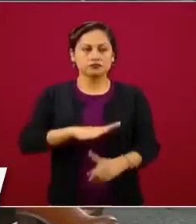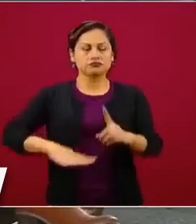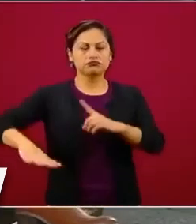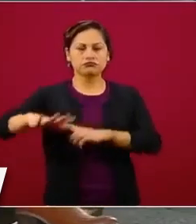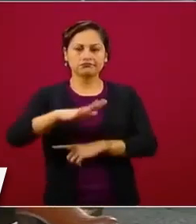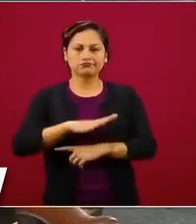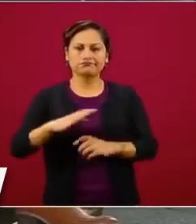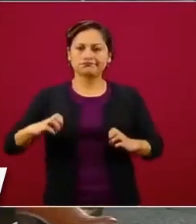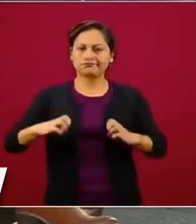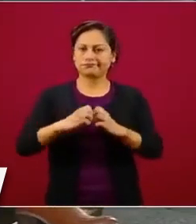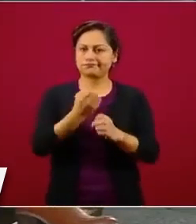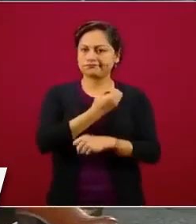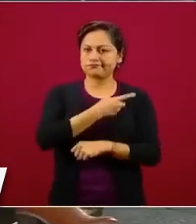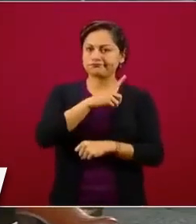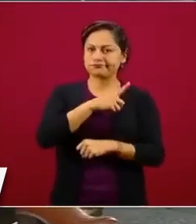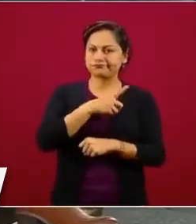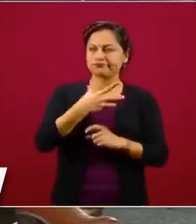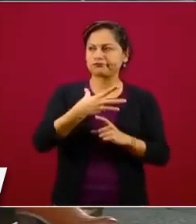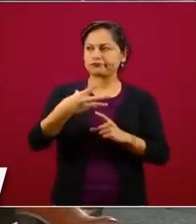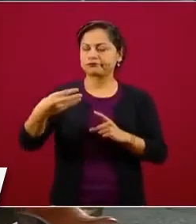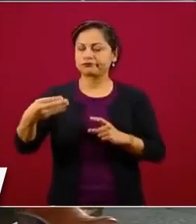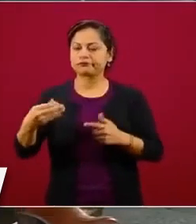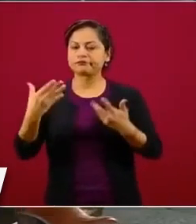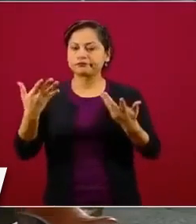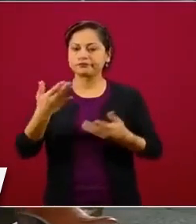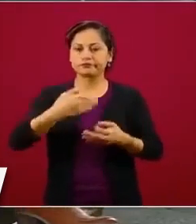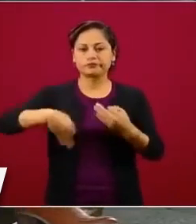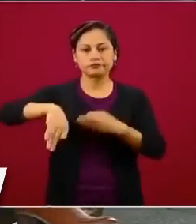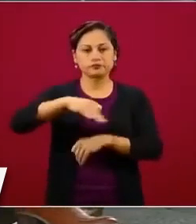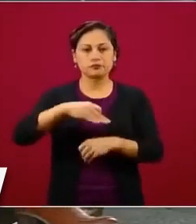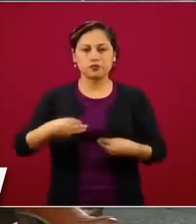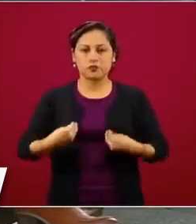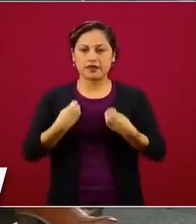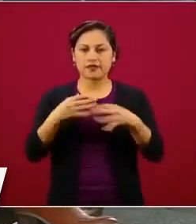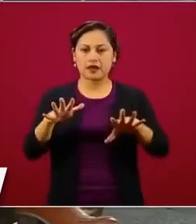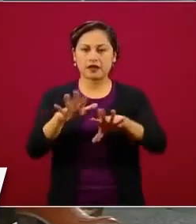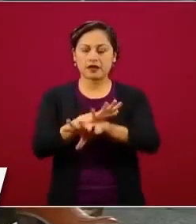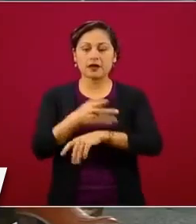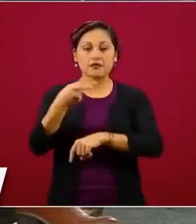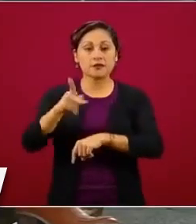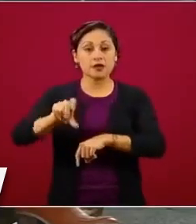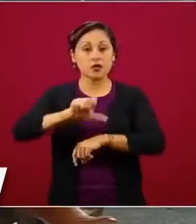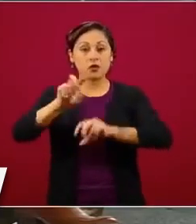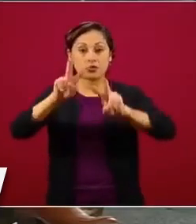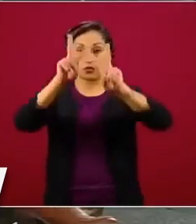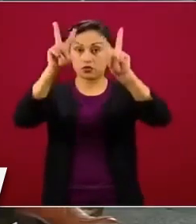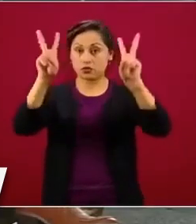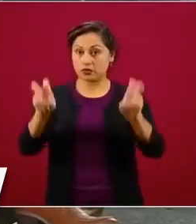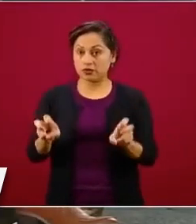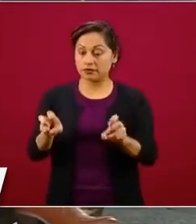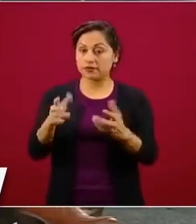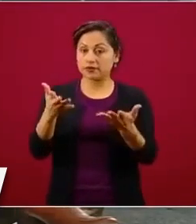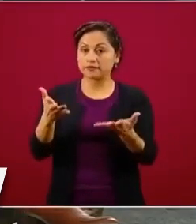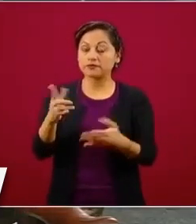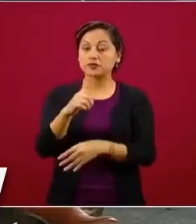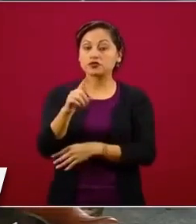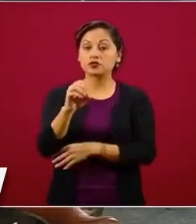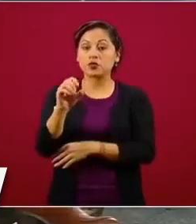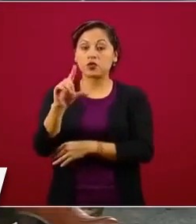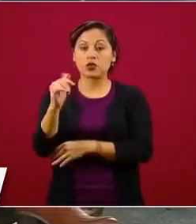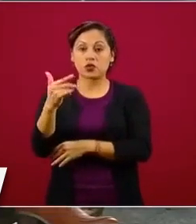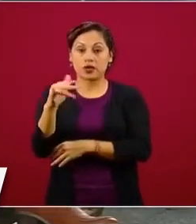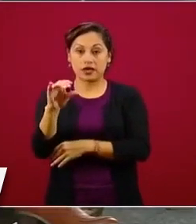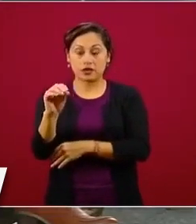Hay un sector que son los zoológicos y se lo quiero plantear así, son 200 mil ejemplares que están